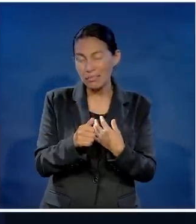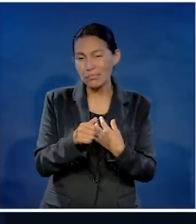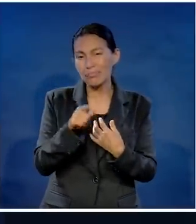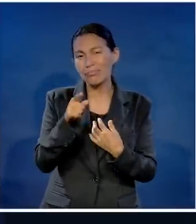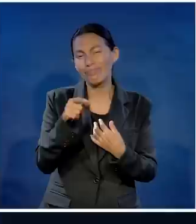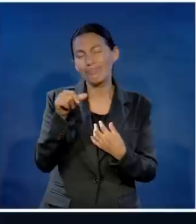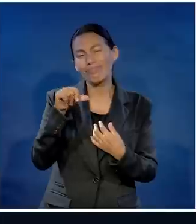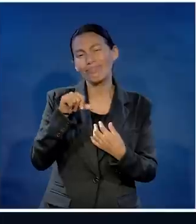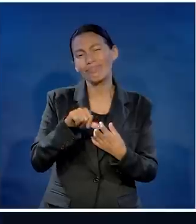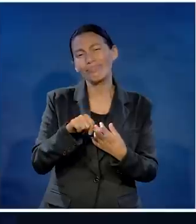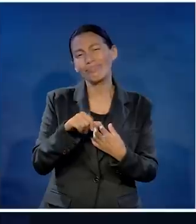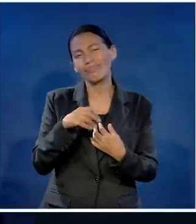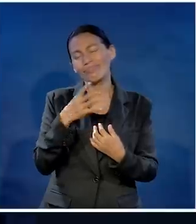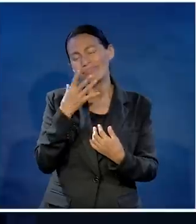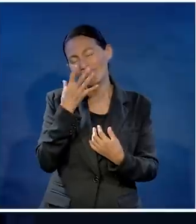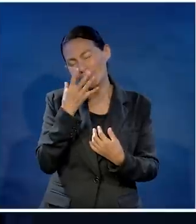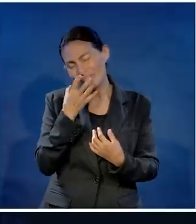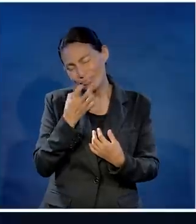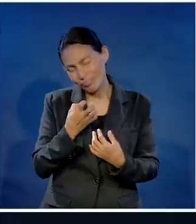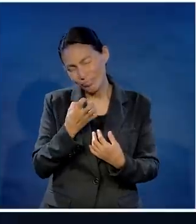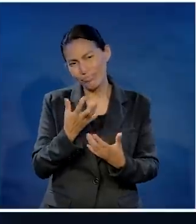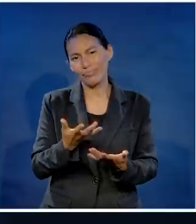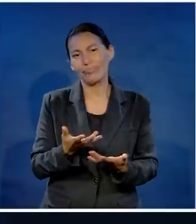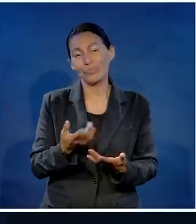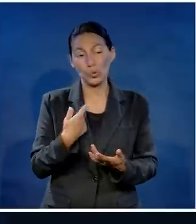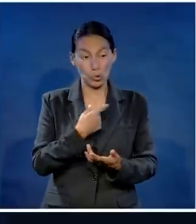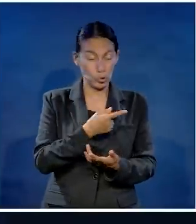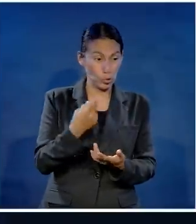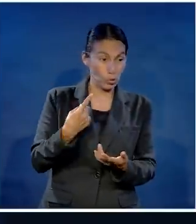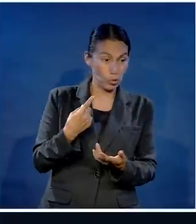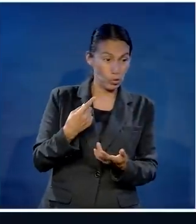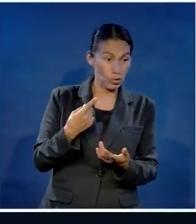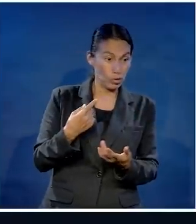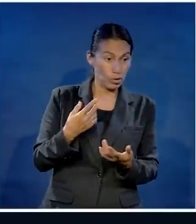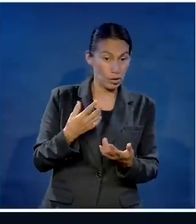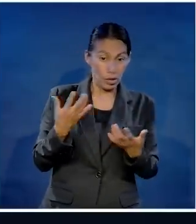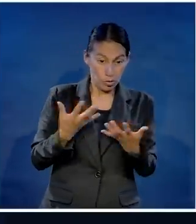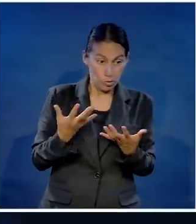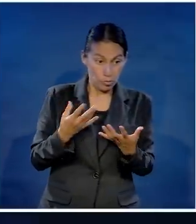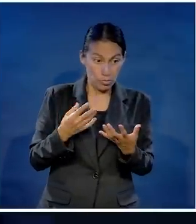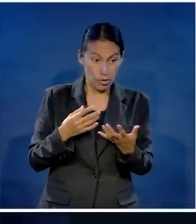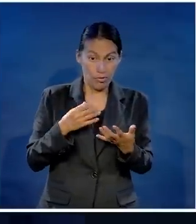Porque las personas no estamos diseñadas para ser feliz a nadie.